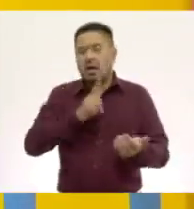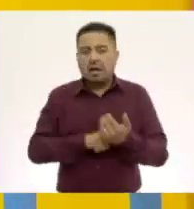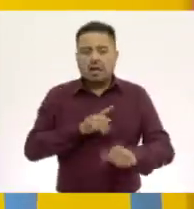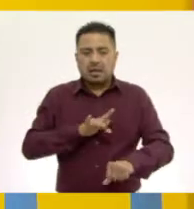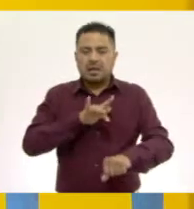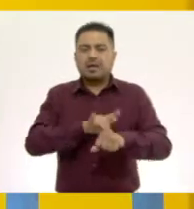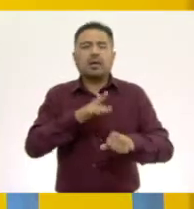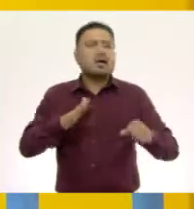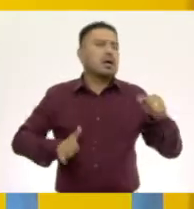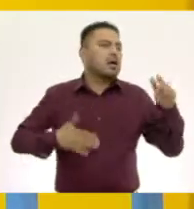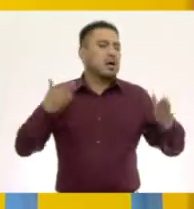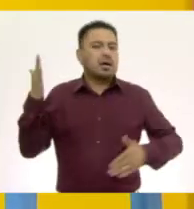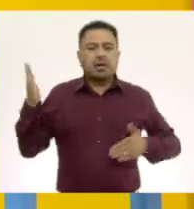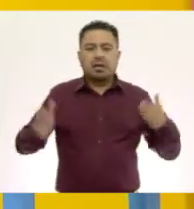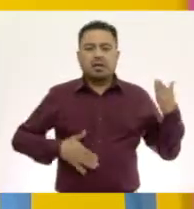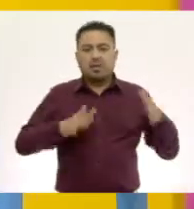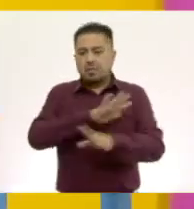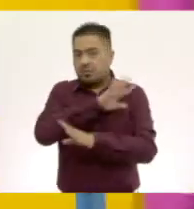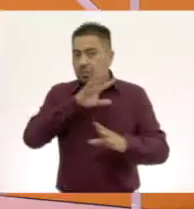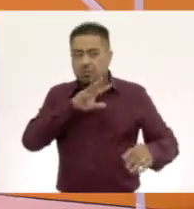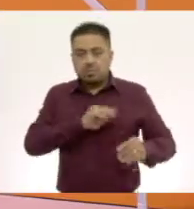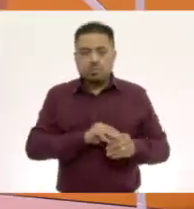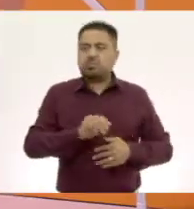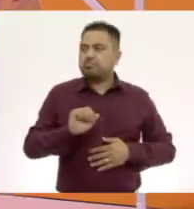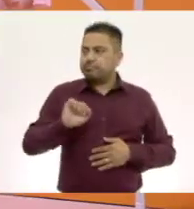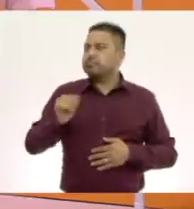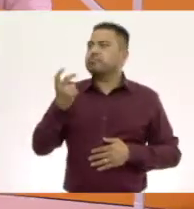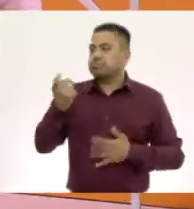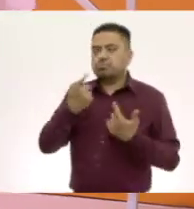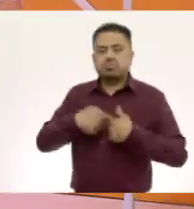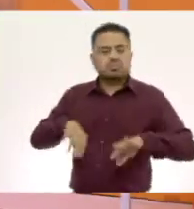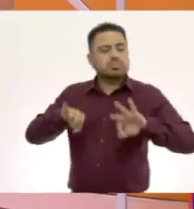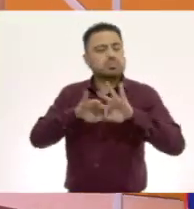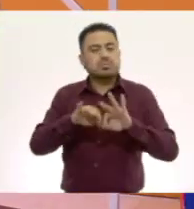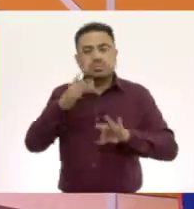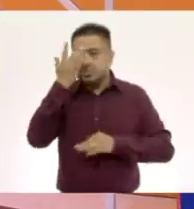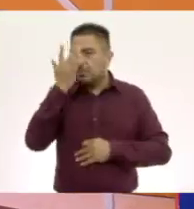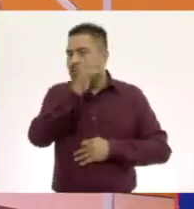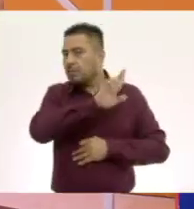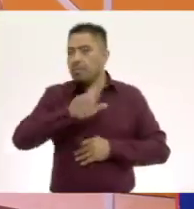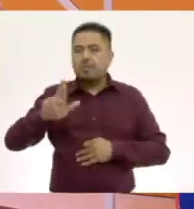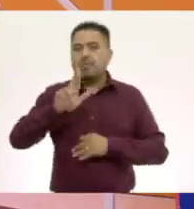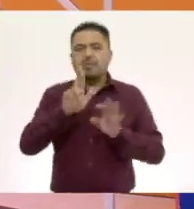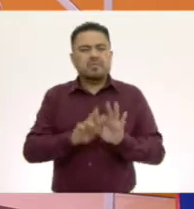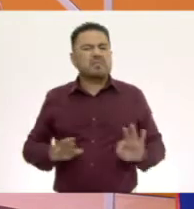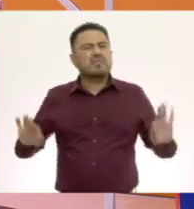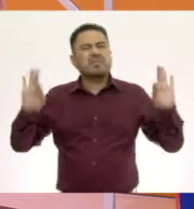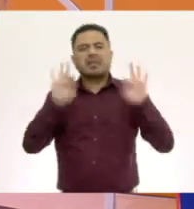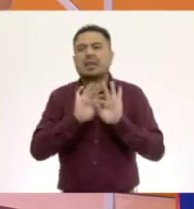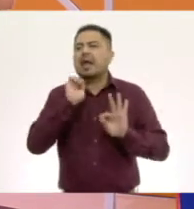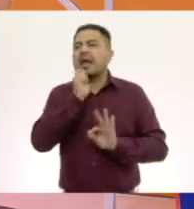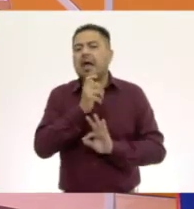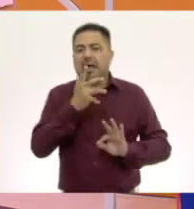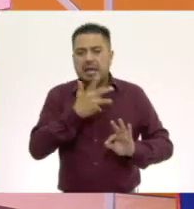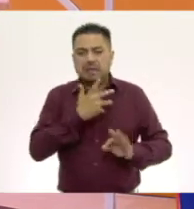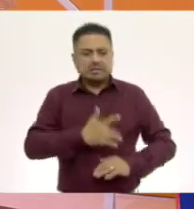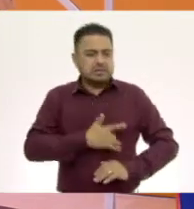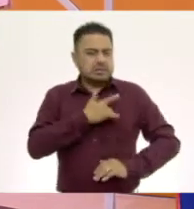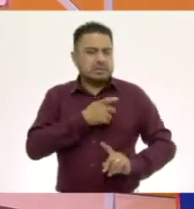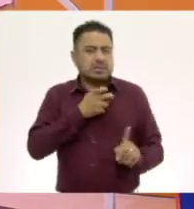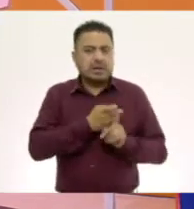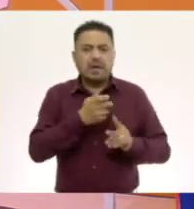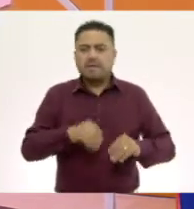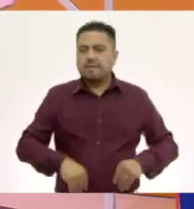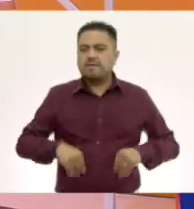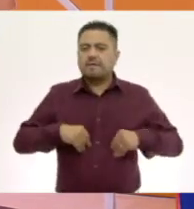se disfruta en todo momento. Así es. Es muy importante reconocer la importancia que tiene este sentido en